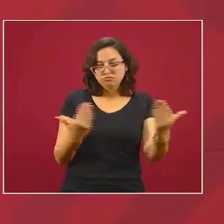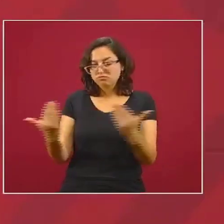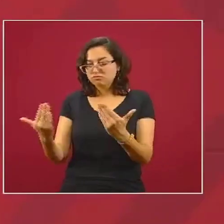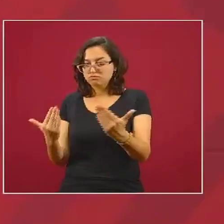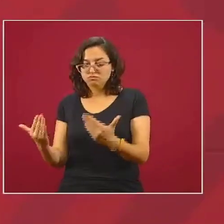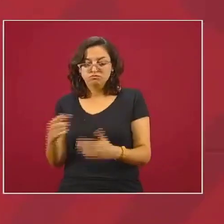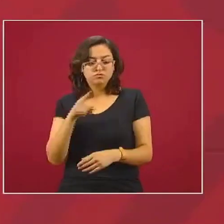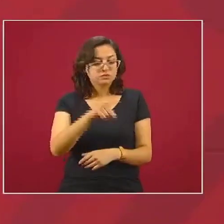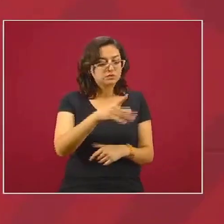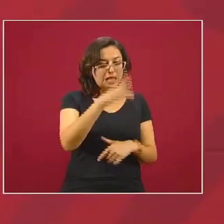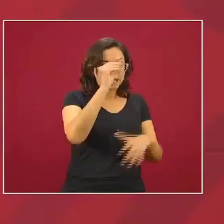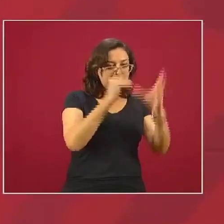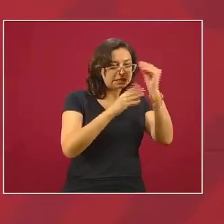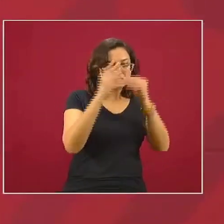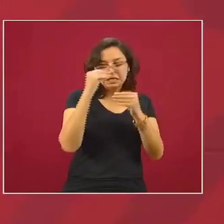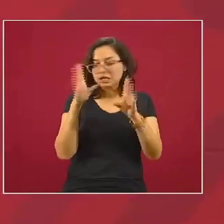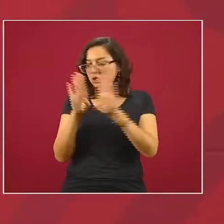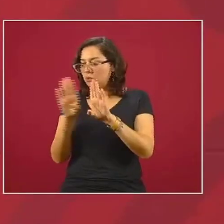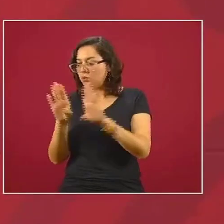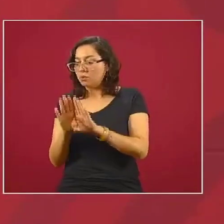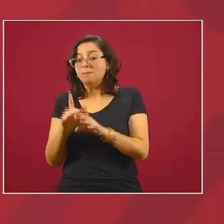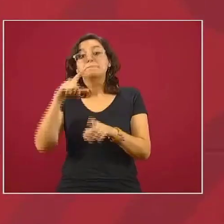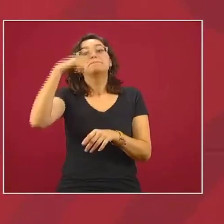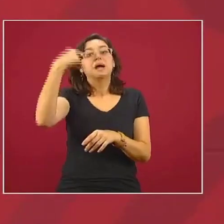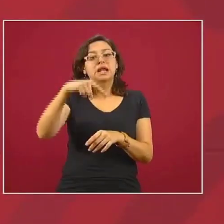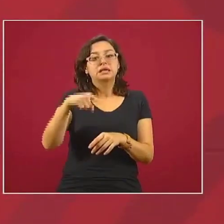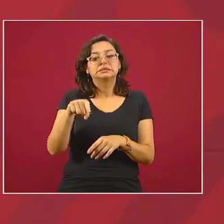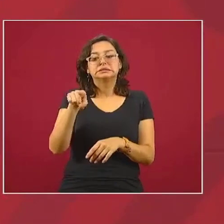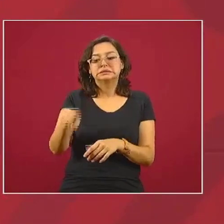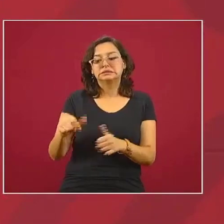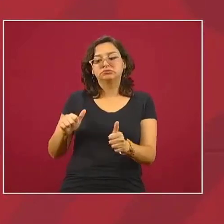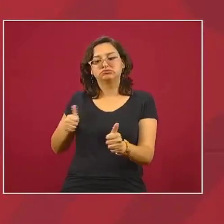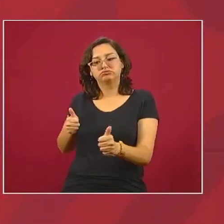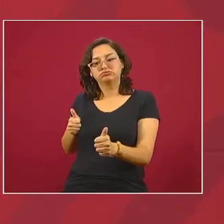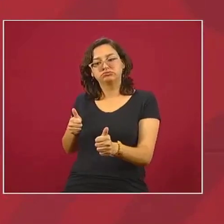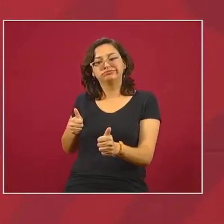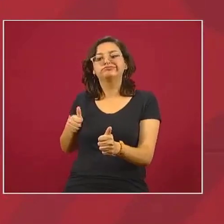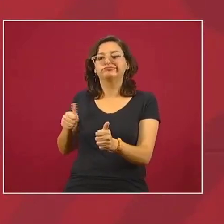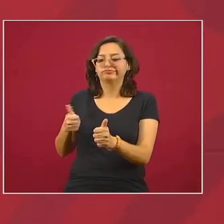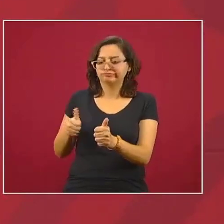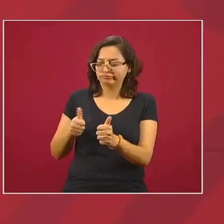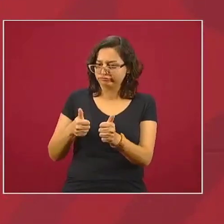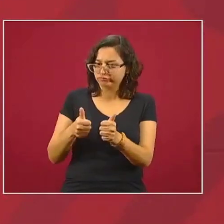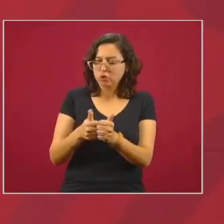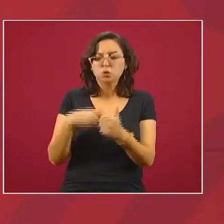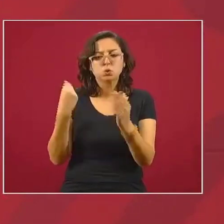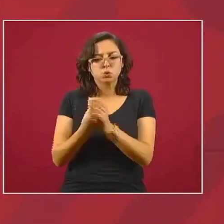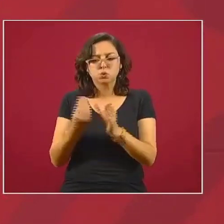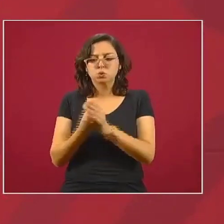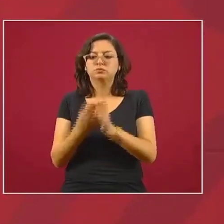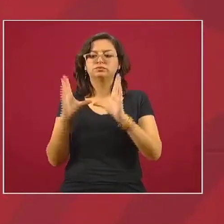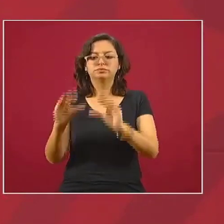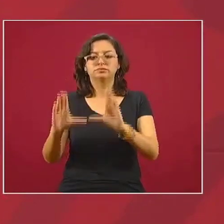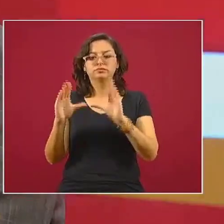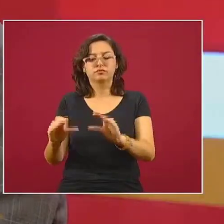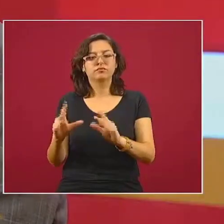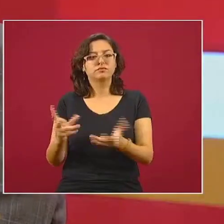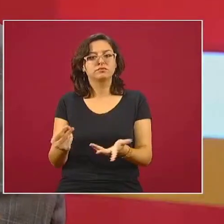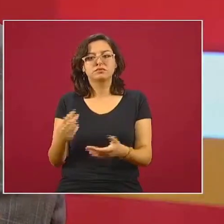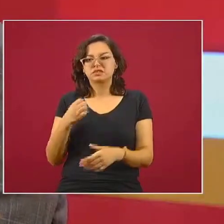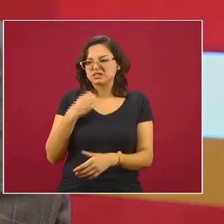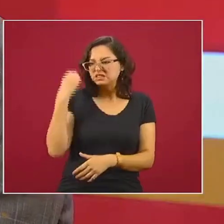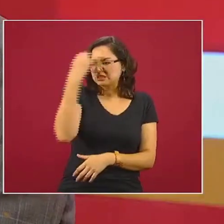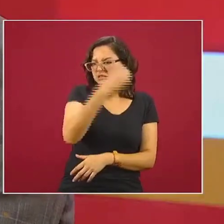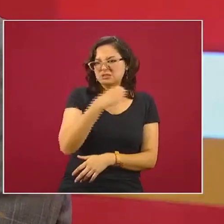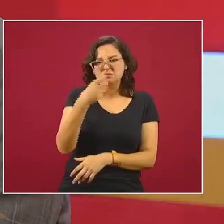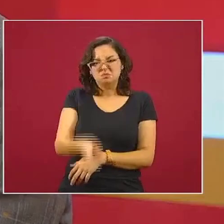aprendizaje para darles un curso remedial no se trata de ningún tipo de examen sino